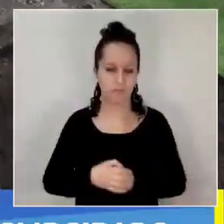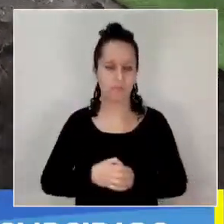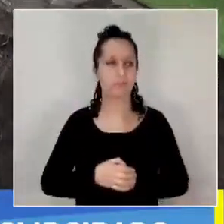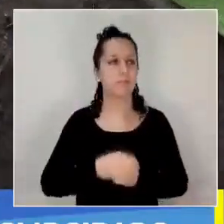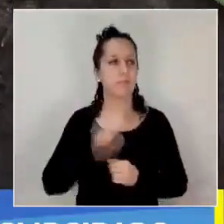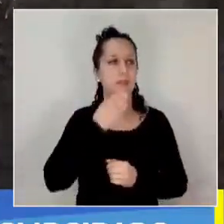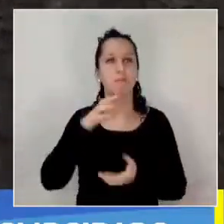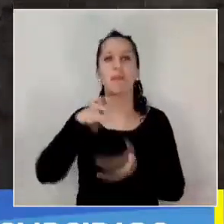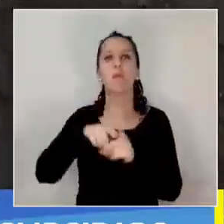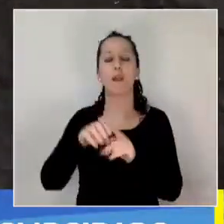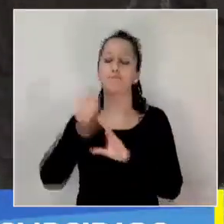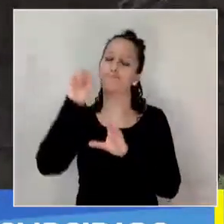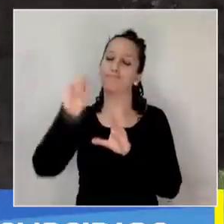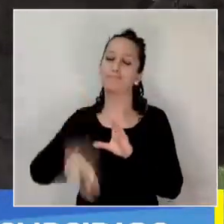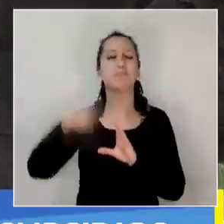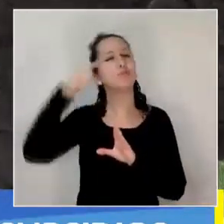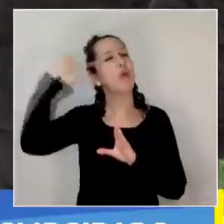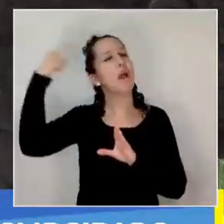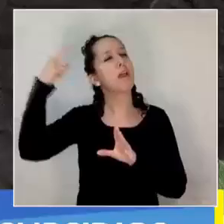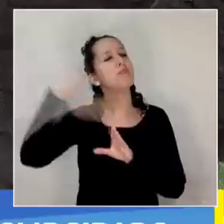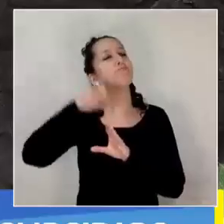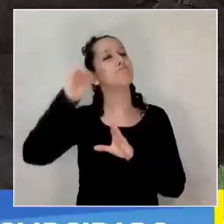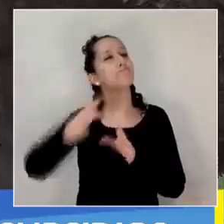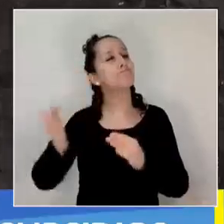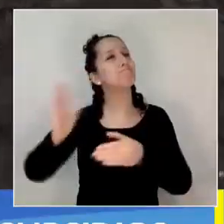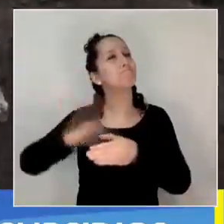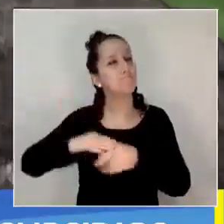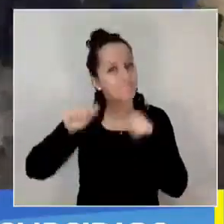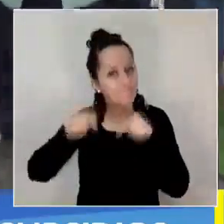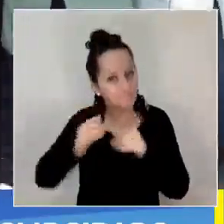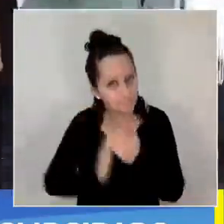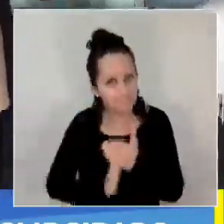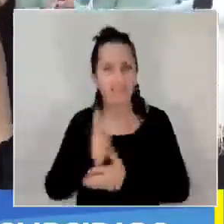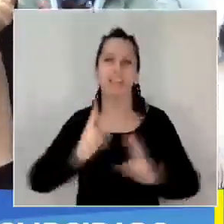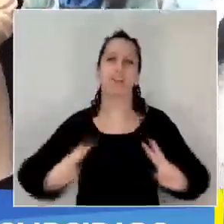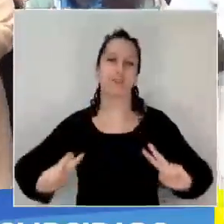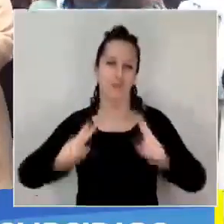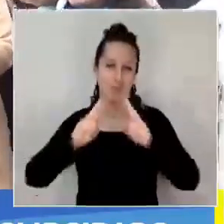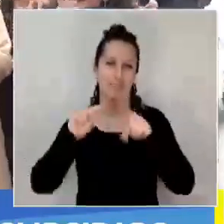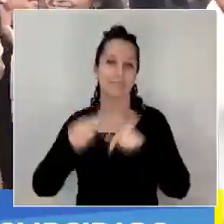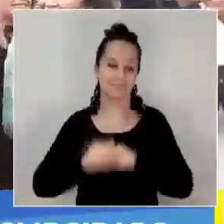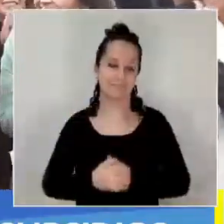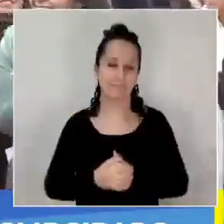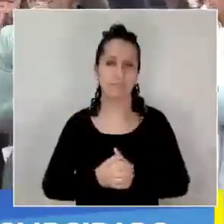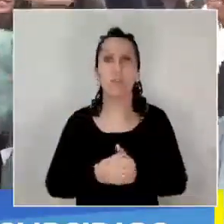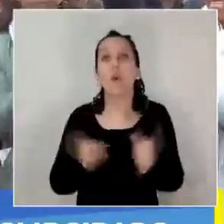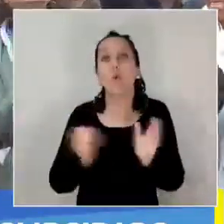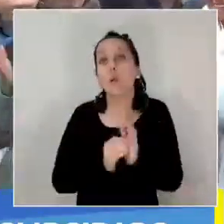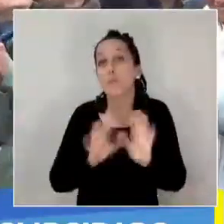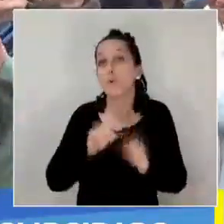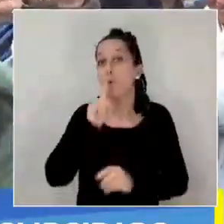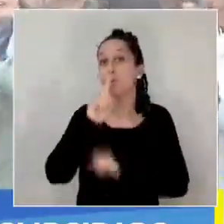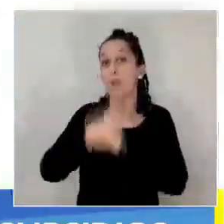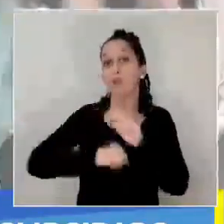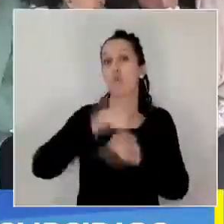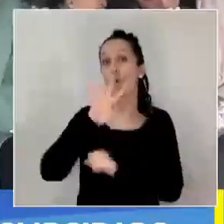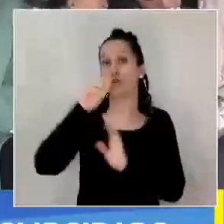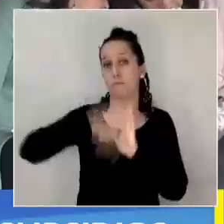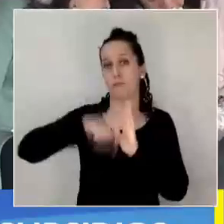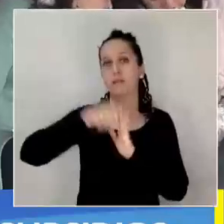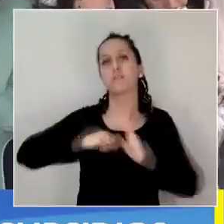la cápsula de los sueños, con lo que sale inicio oficial a las obras que deberían ser entregadas en un año y cuatro meses.